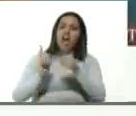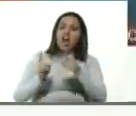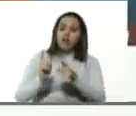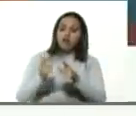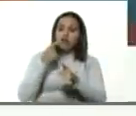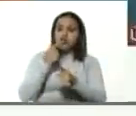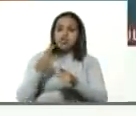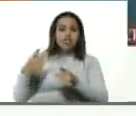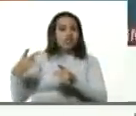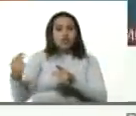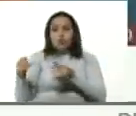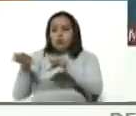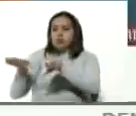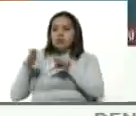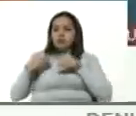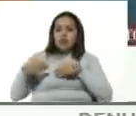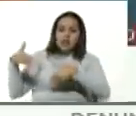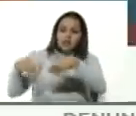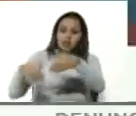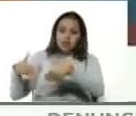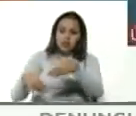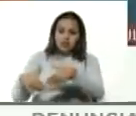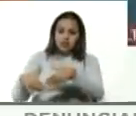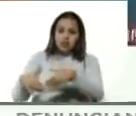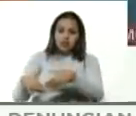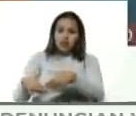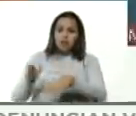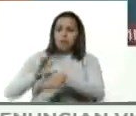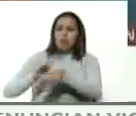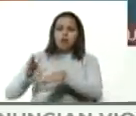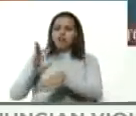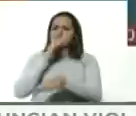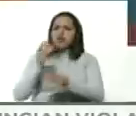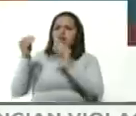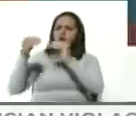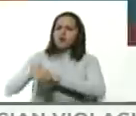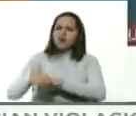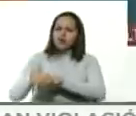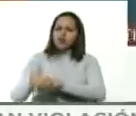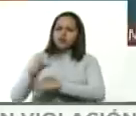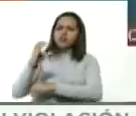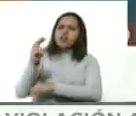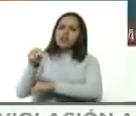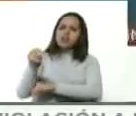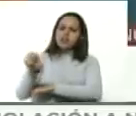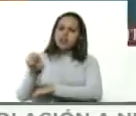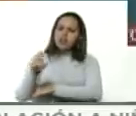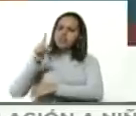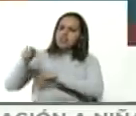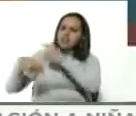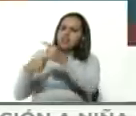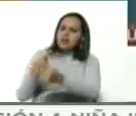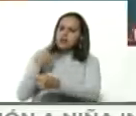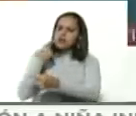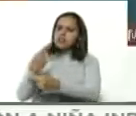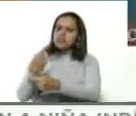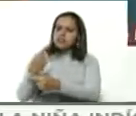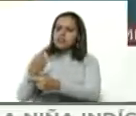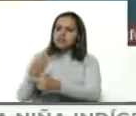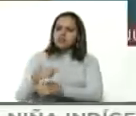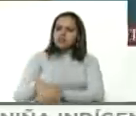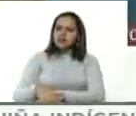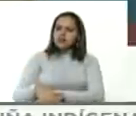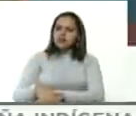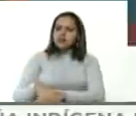dicho que no reconocerá las elecciones por lo del Consejo Nacional de Elección Electoral y después de las medidas que tomó el